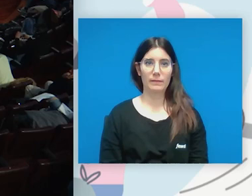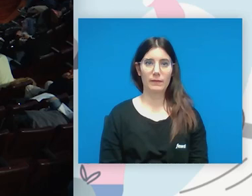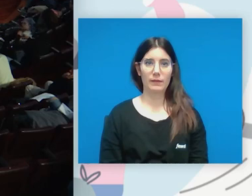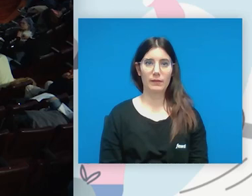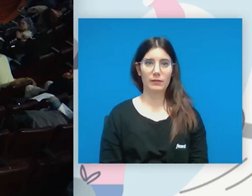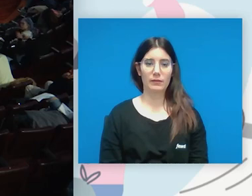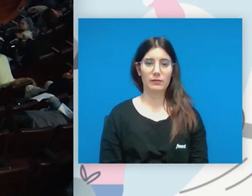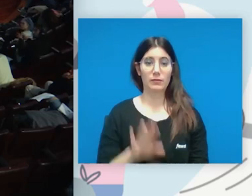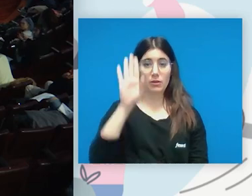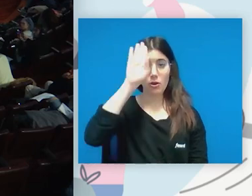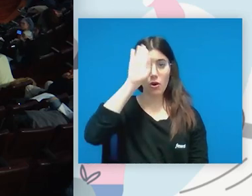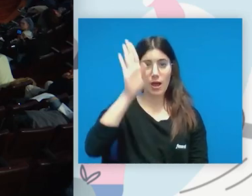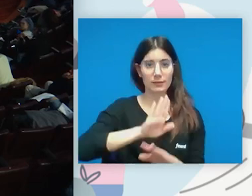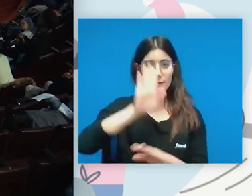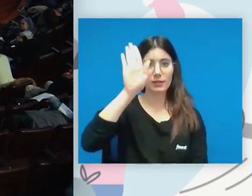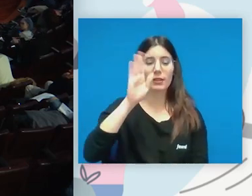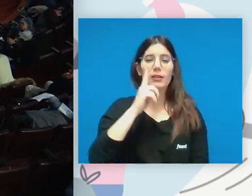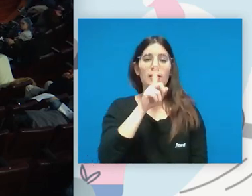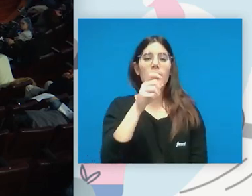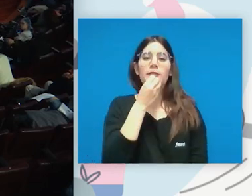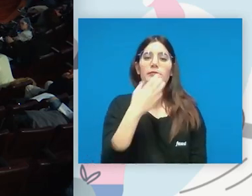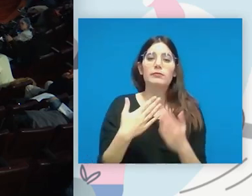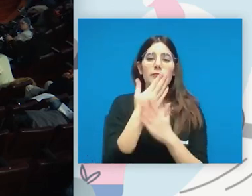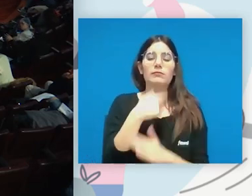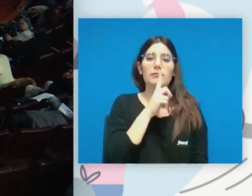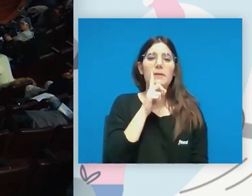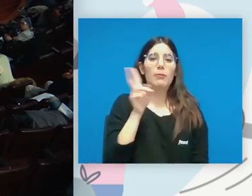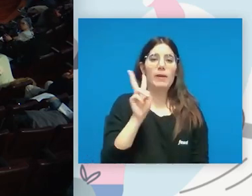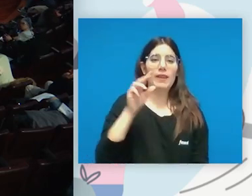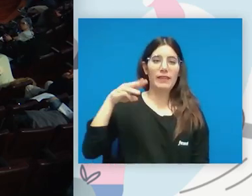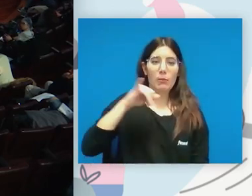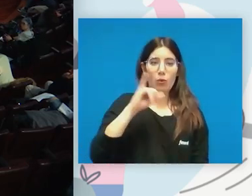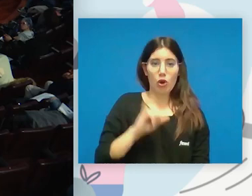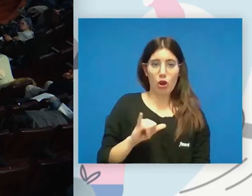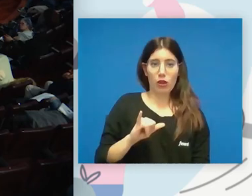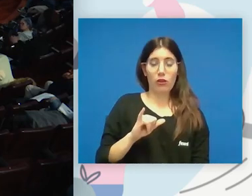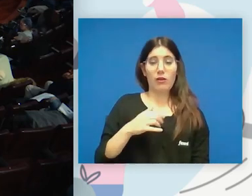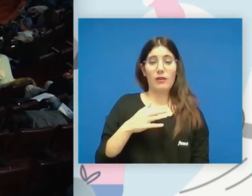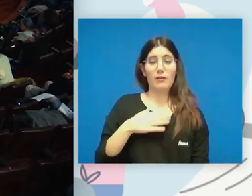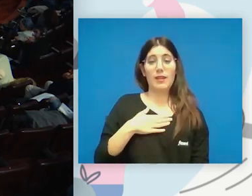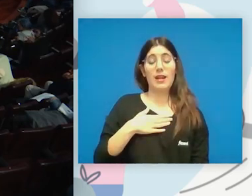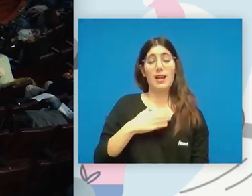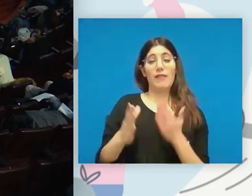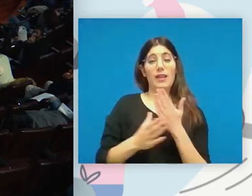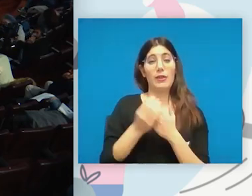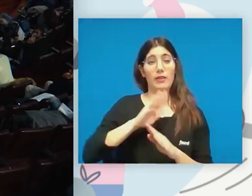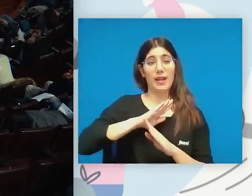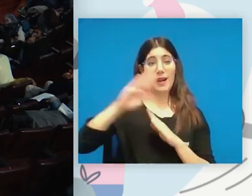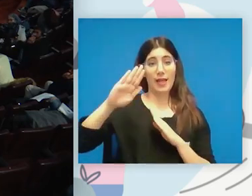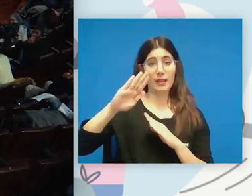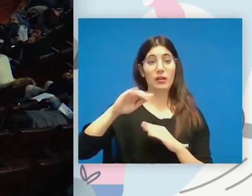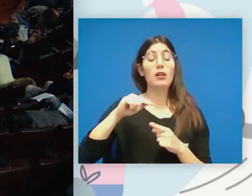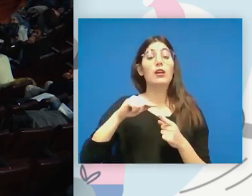Hola buenos días soy Vicente Muñoz de la Federación de Cárate director del